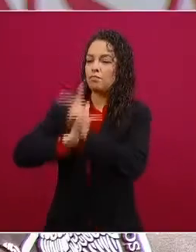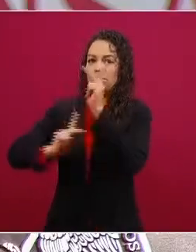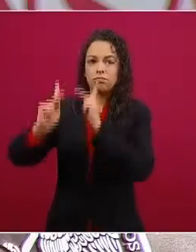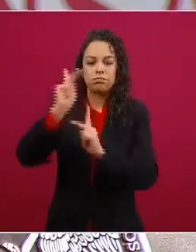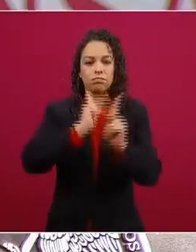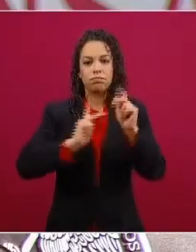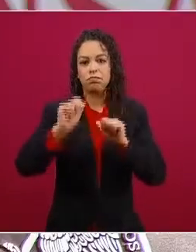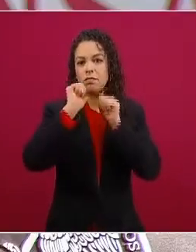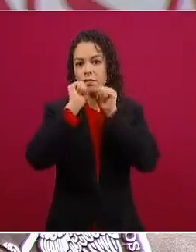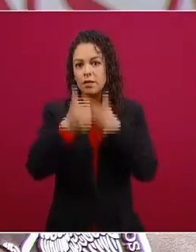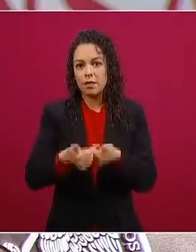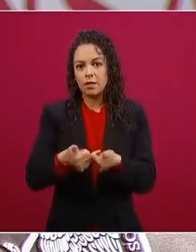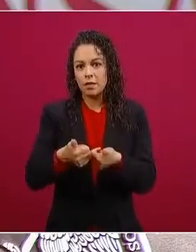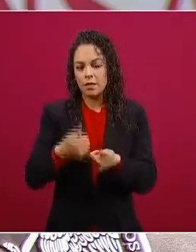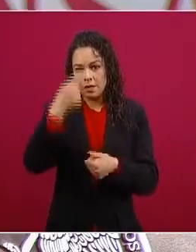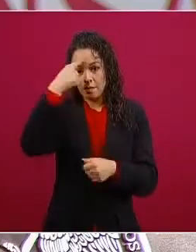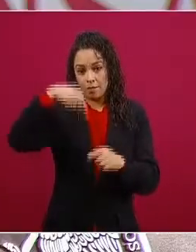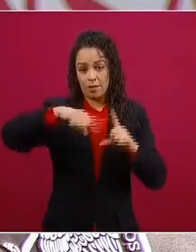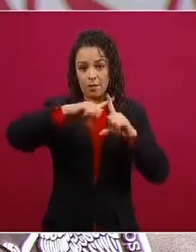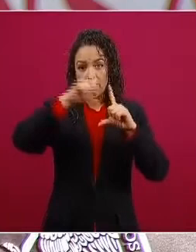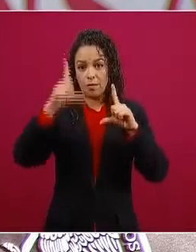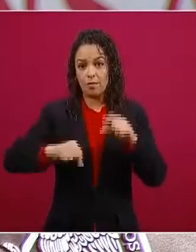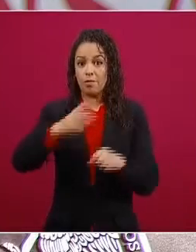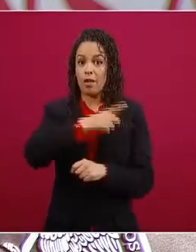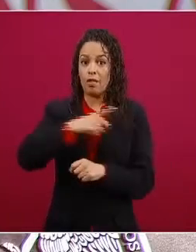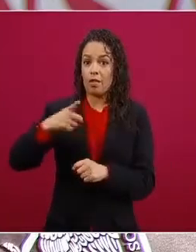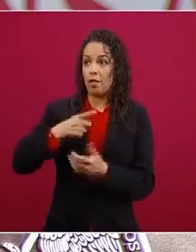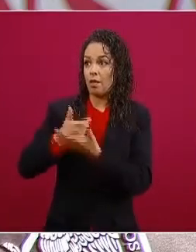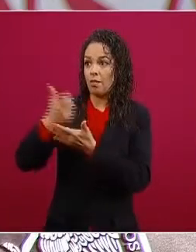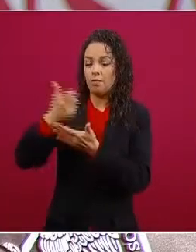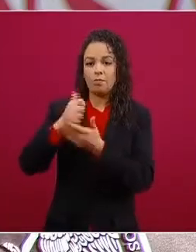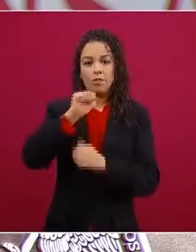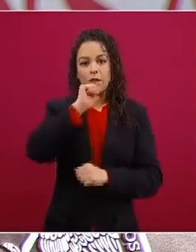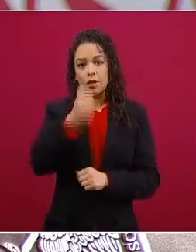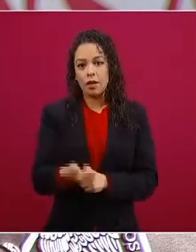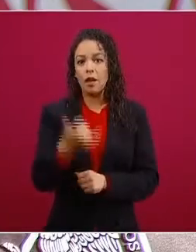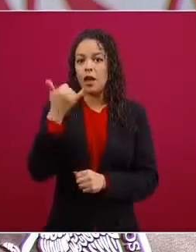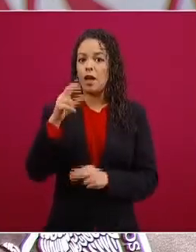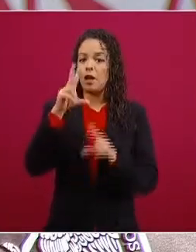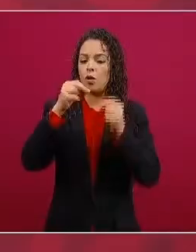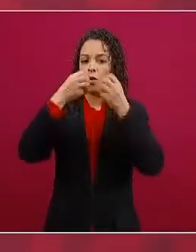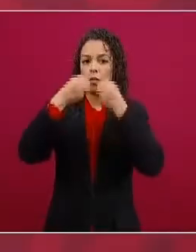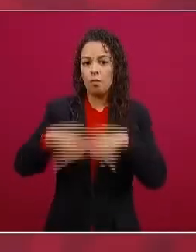perder reservas del Banco de México.